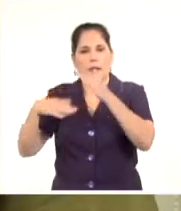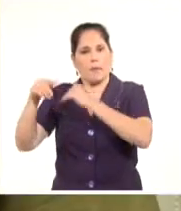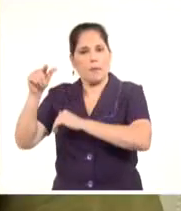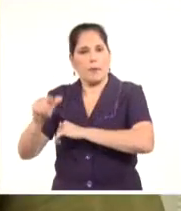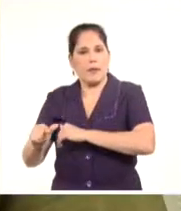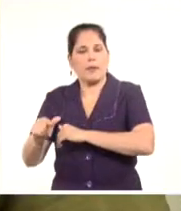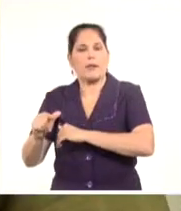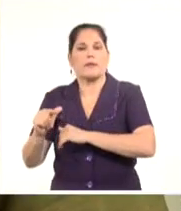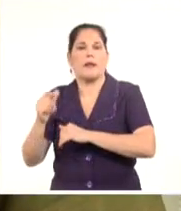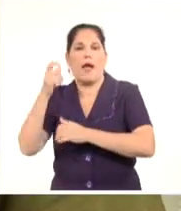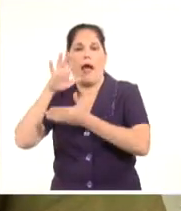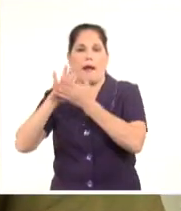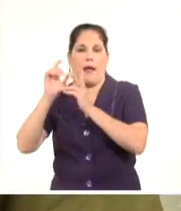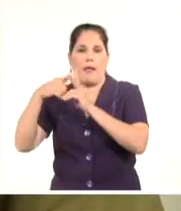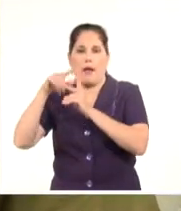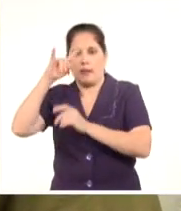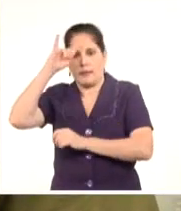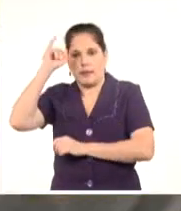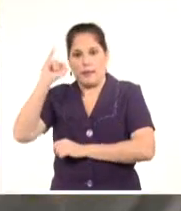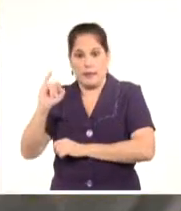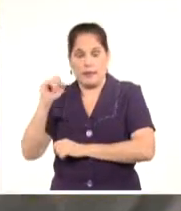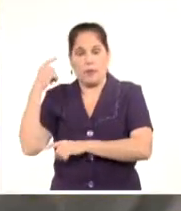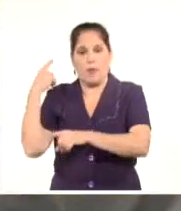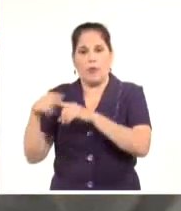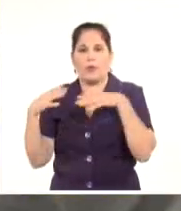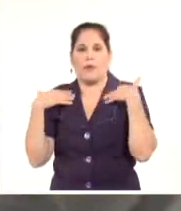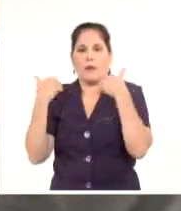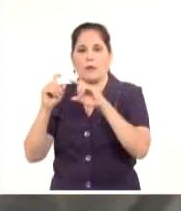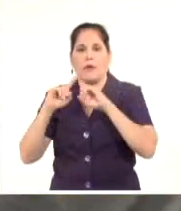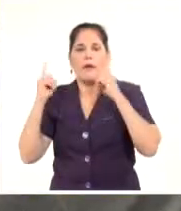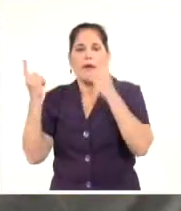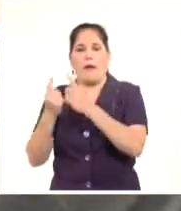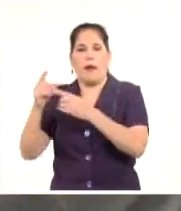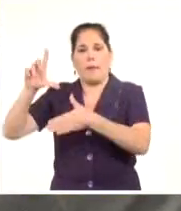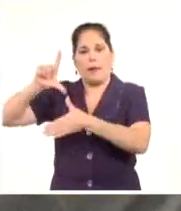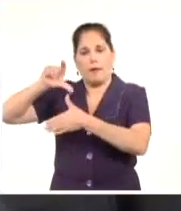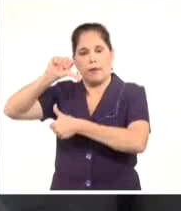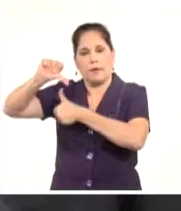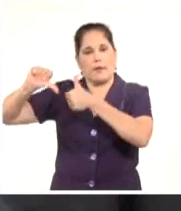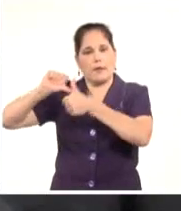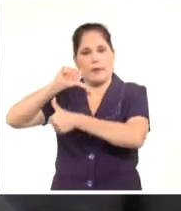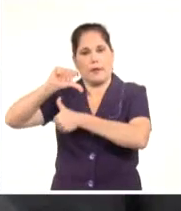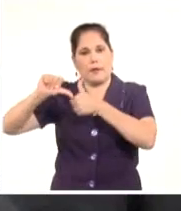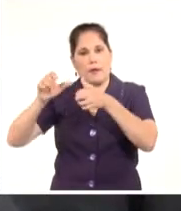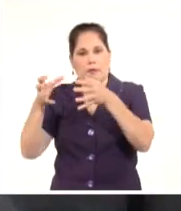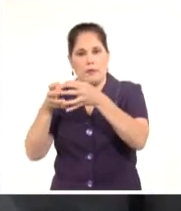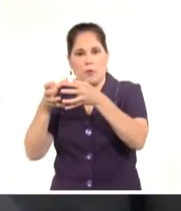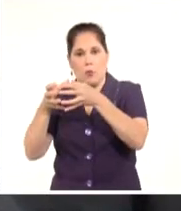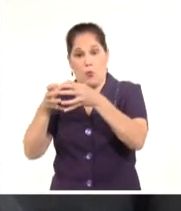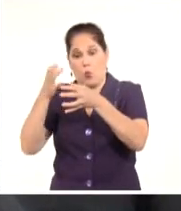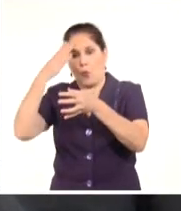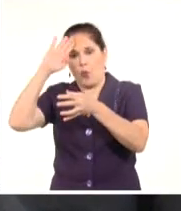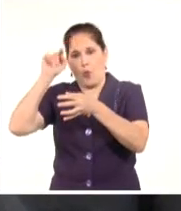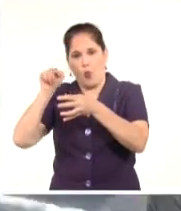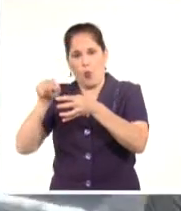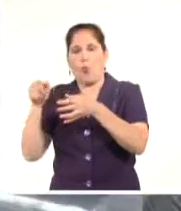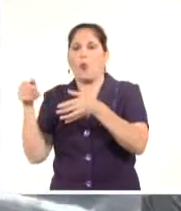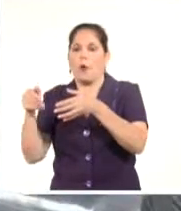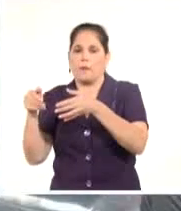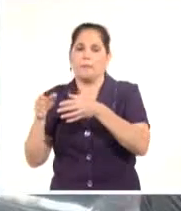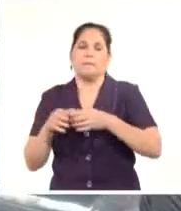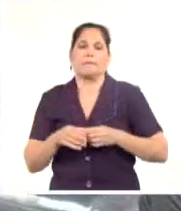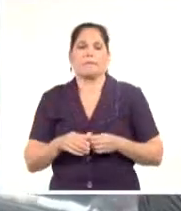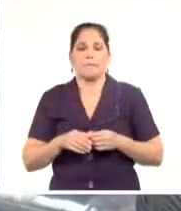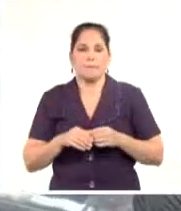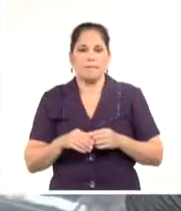del MINREX, Ana Yancy Rodríguez Camejo, y el director general de América Latina y el Caribe de la Cancillería, Eugenio Martínez Enríquez.